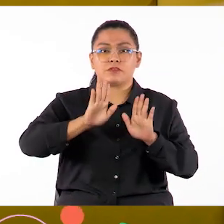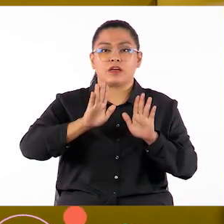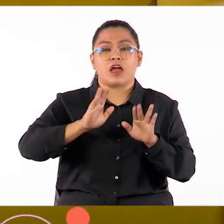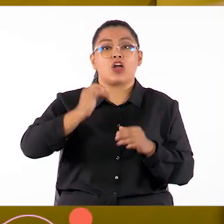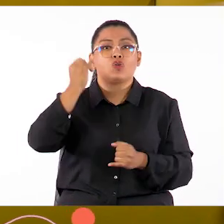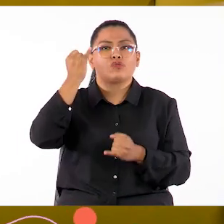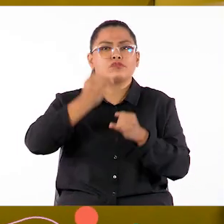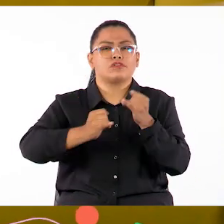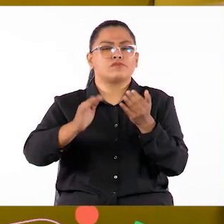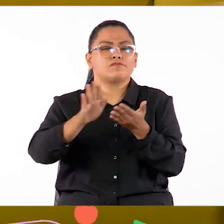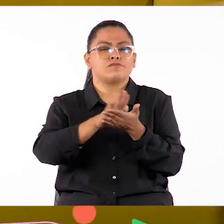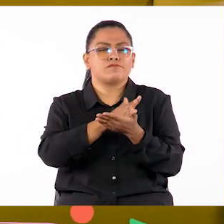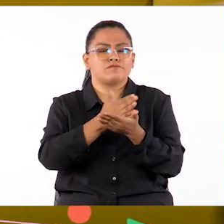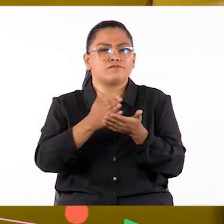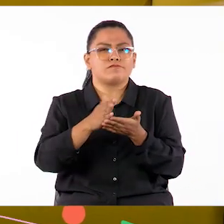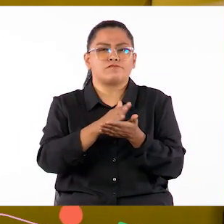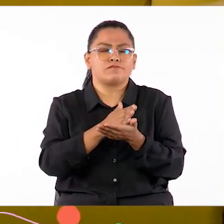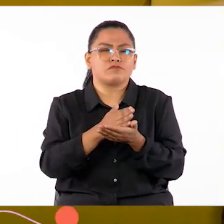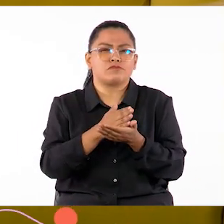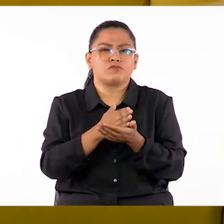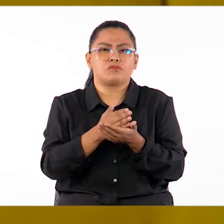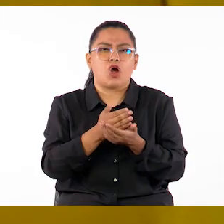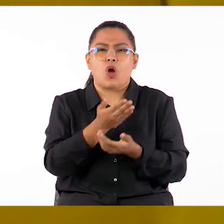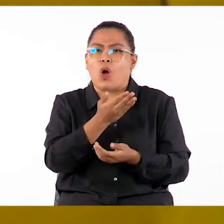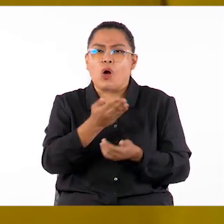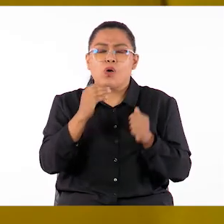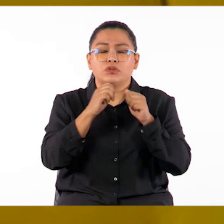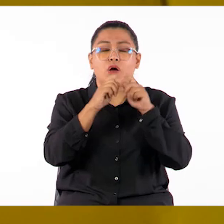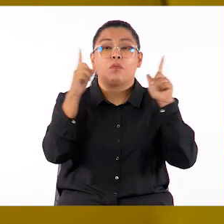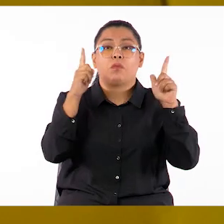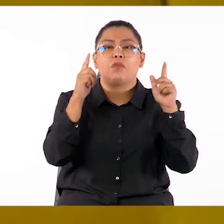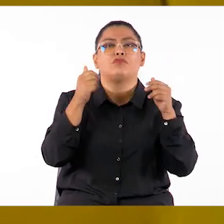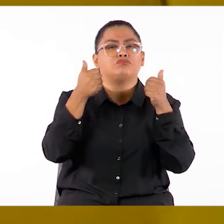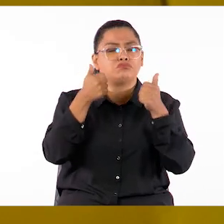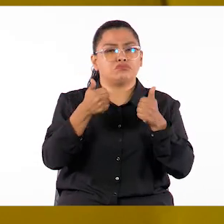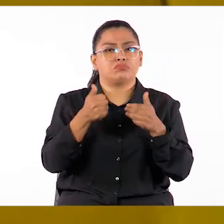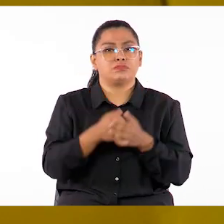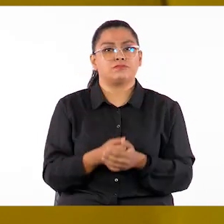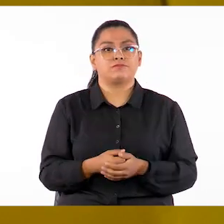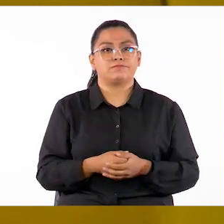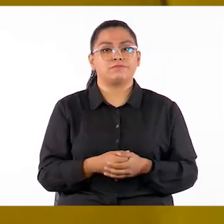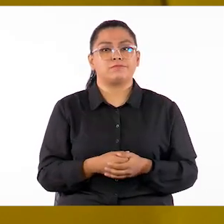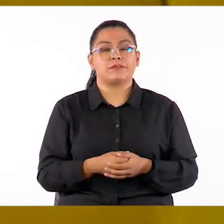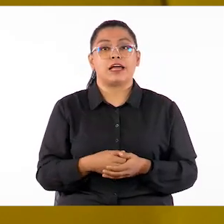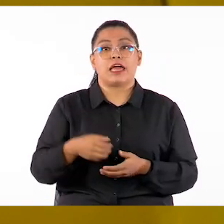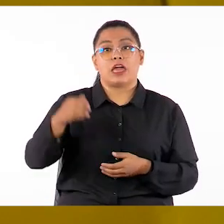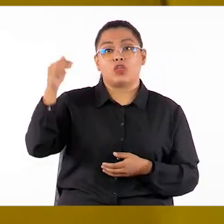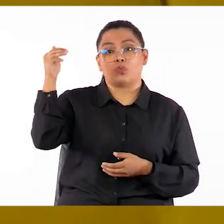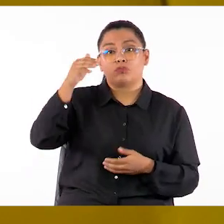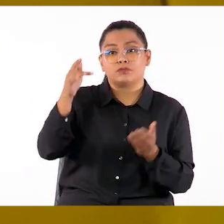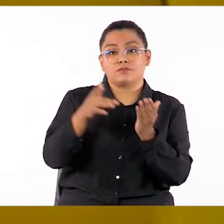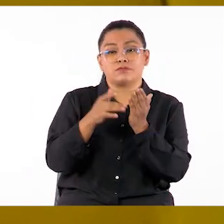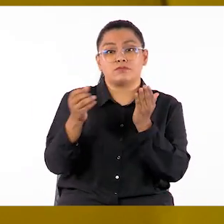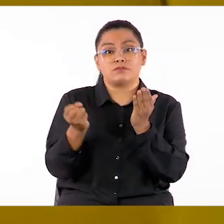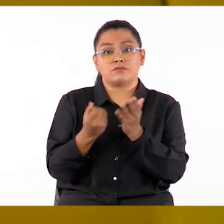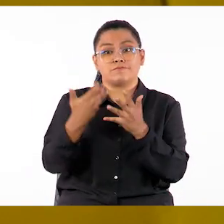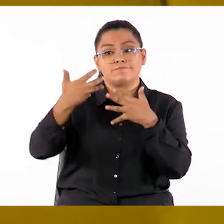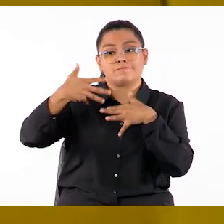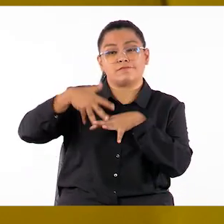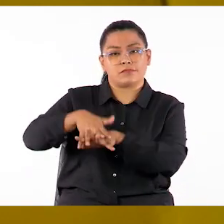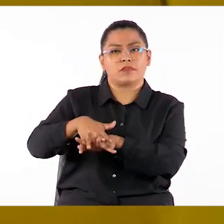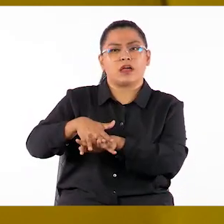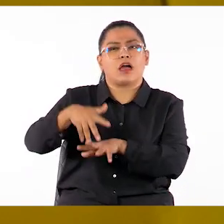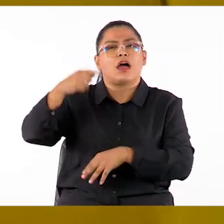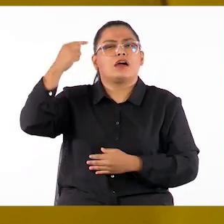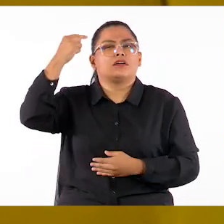compartir algo sorpresivo siempre viene bien. La relación entre educación y tecnologías nos lleva a